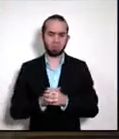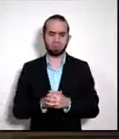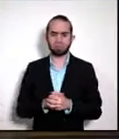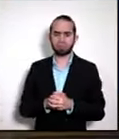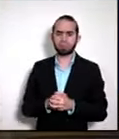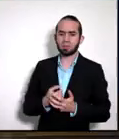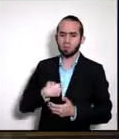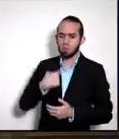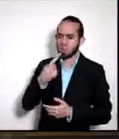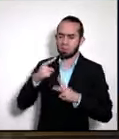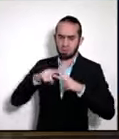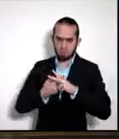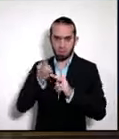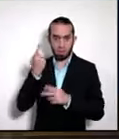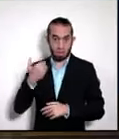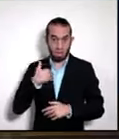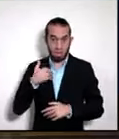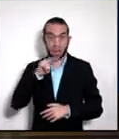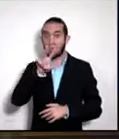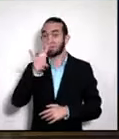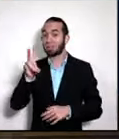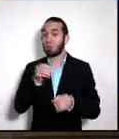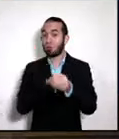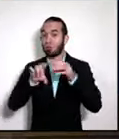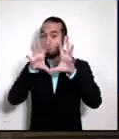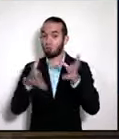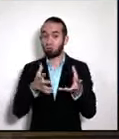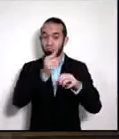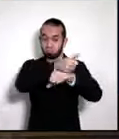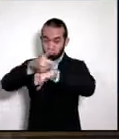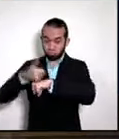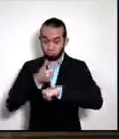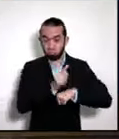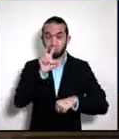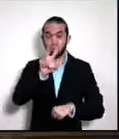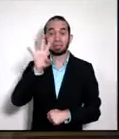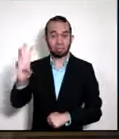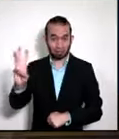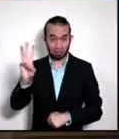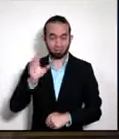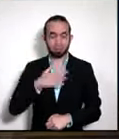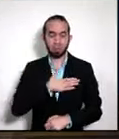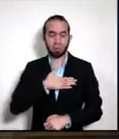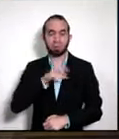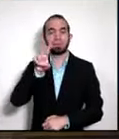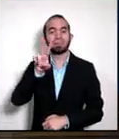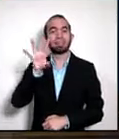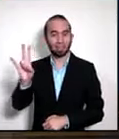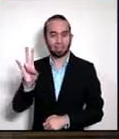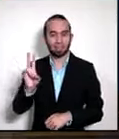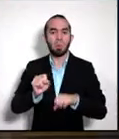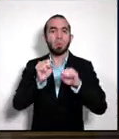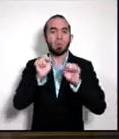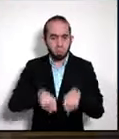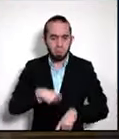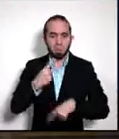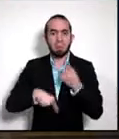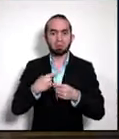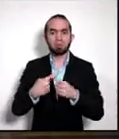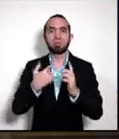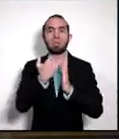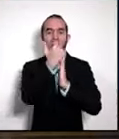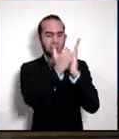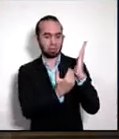Tenemos 27 oficinas en el mundo y podemos y vamos posiblemente a revisar esa lista